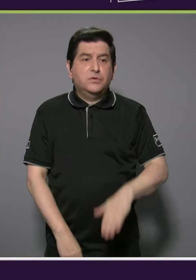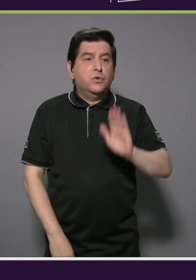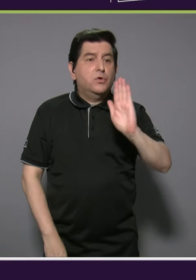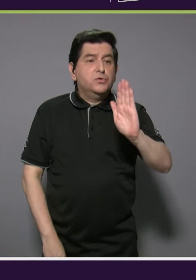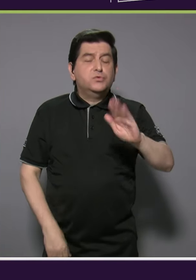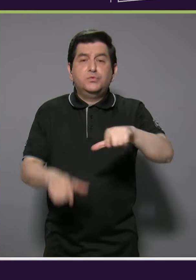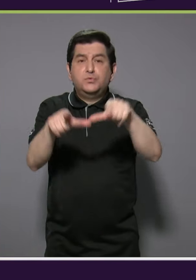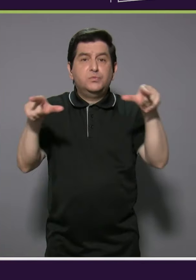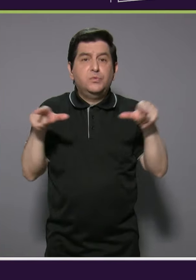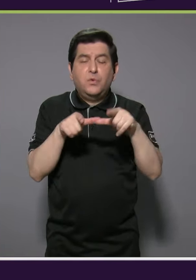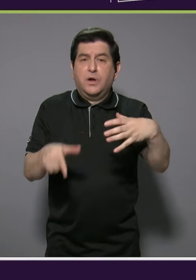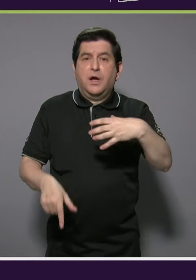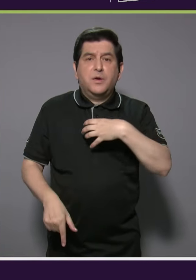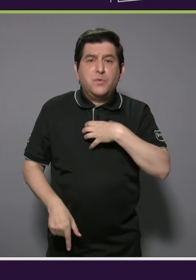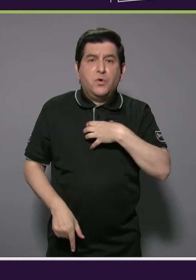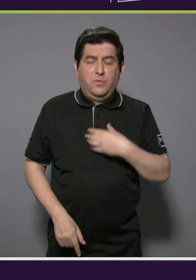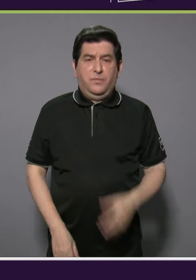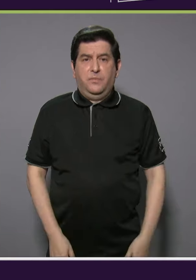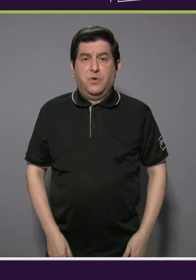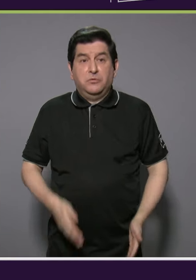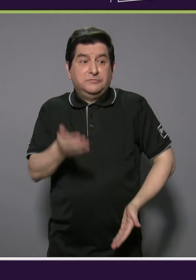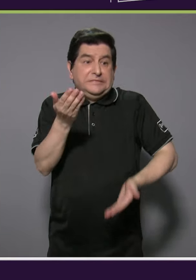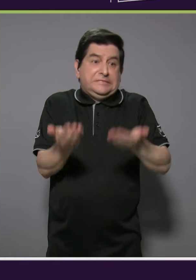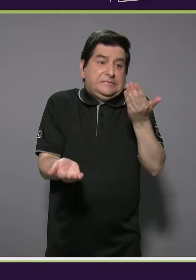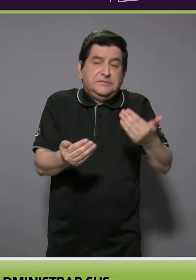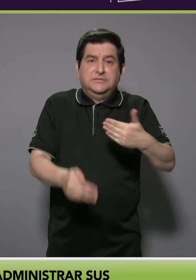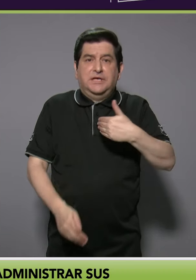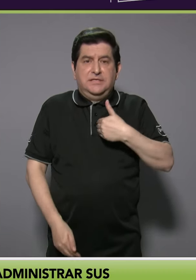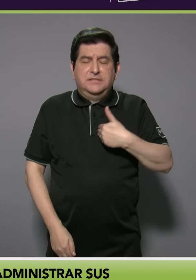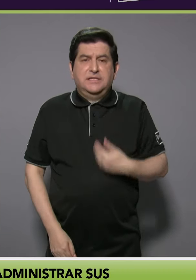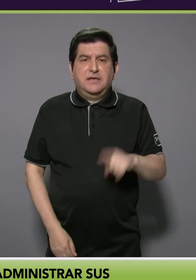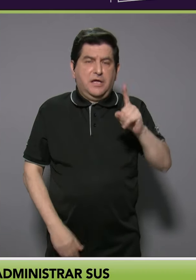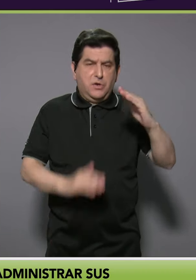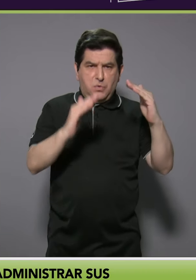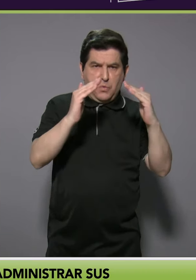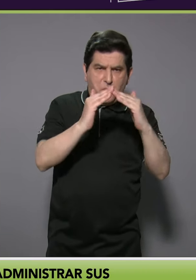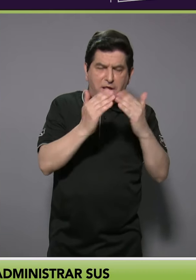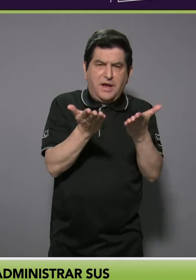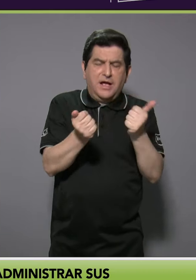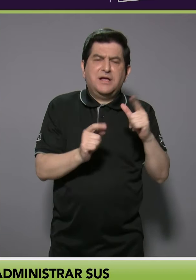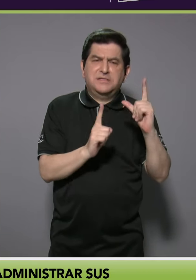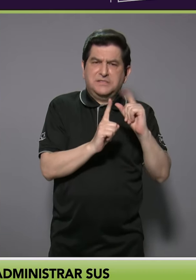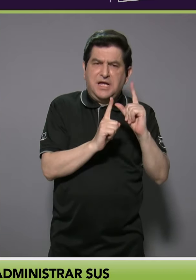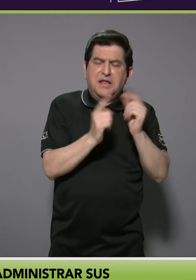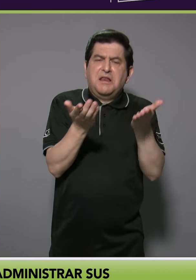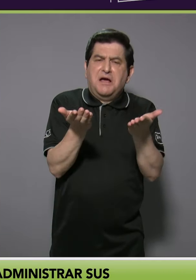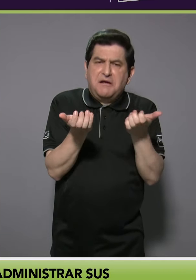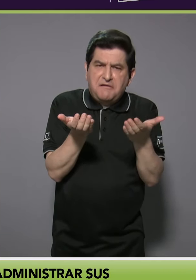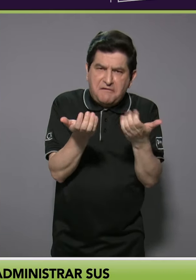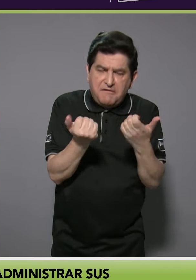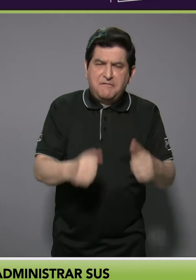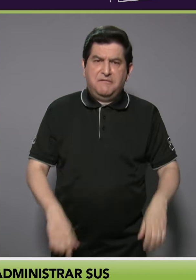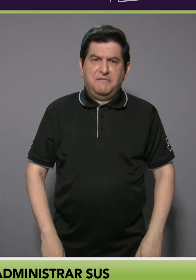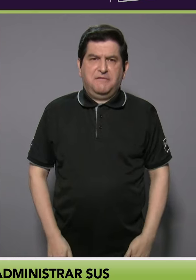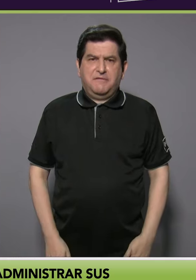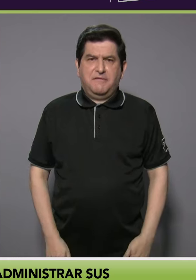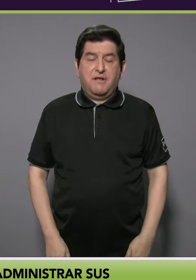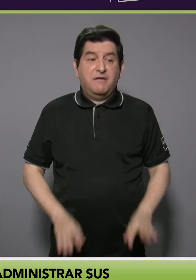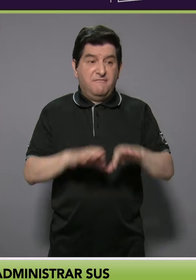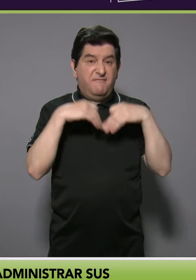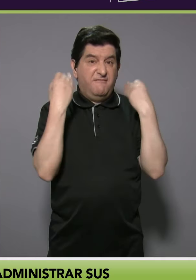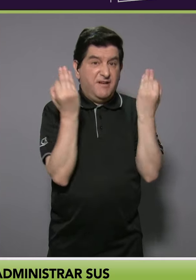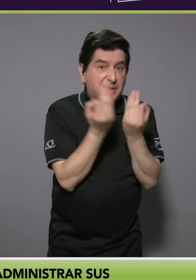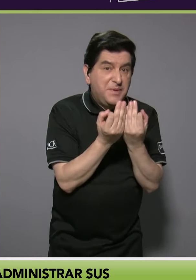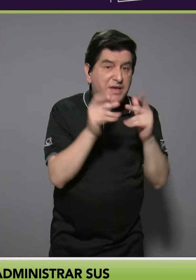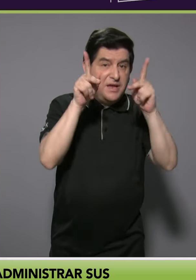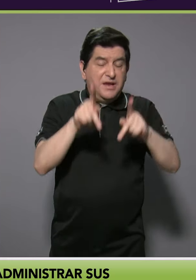propiedad, de su terreno, tal vez tienen alguna casa que ellos quisieran alquilar o algo así, y familiares